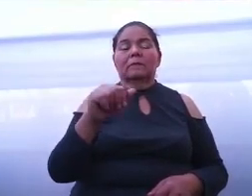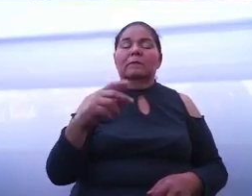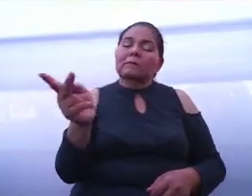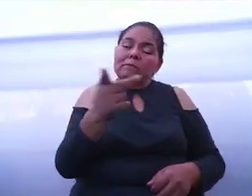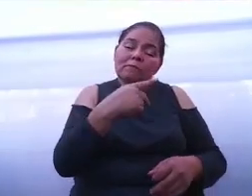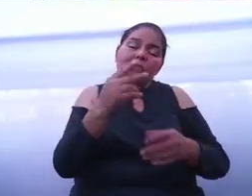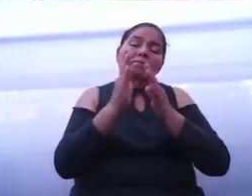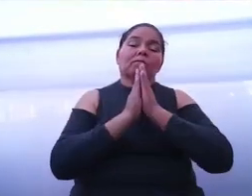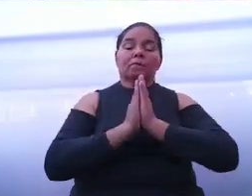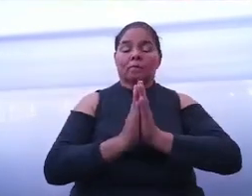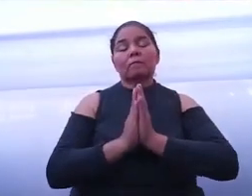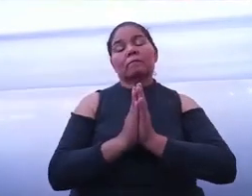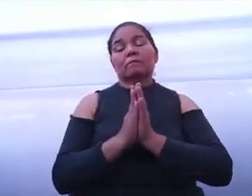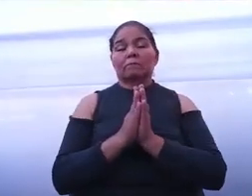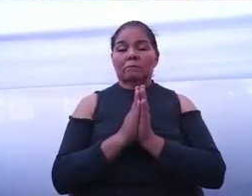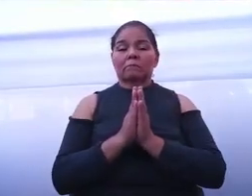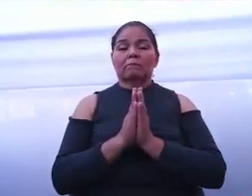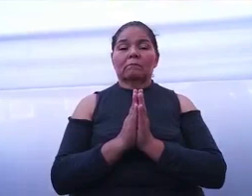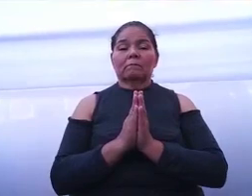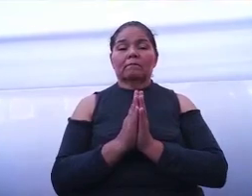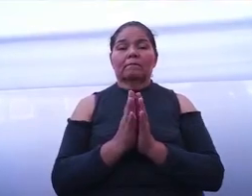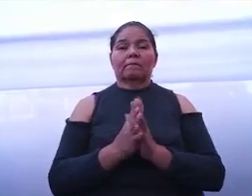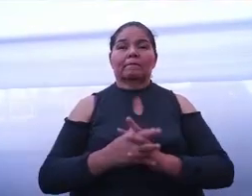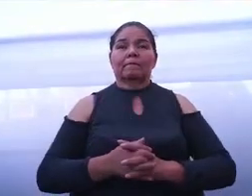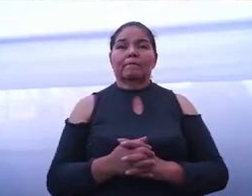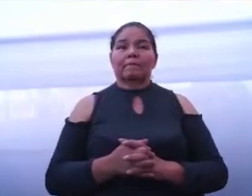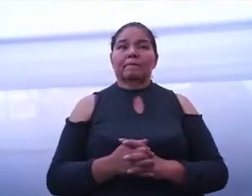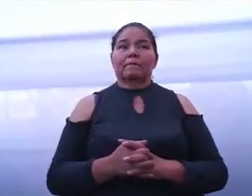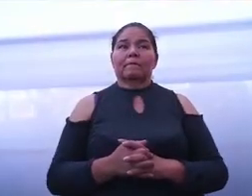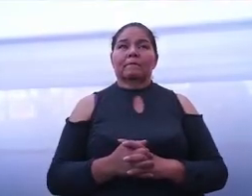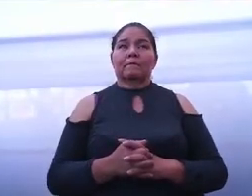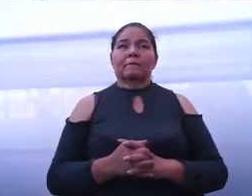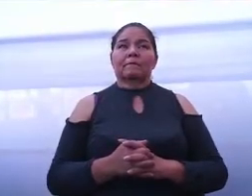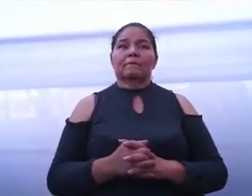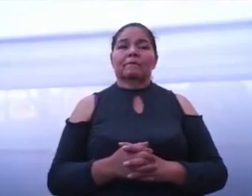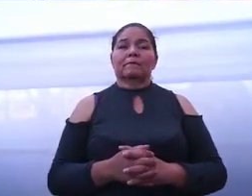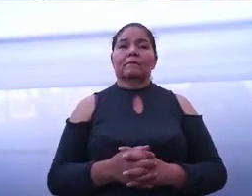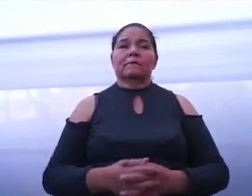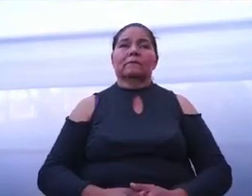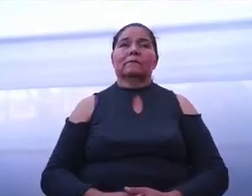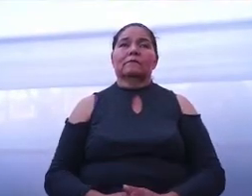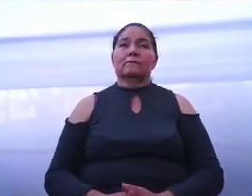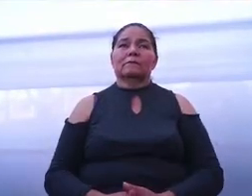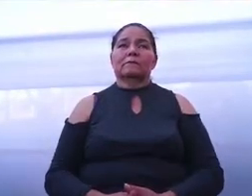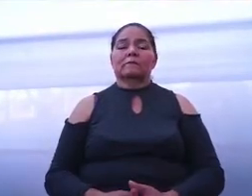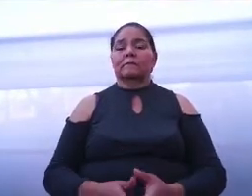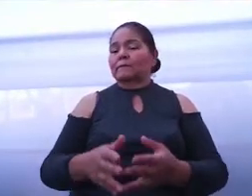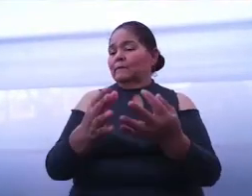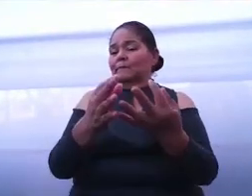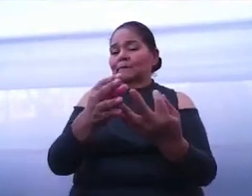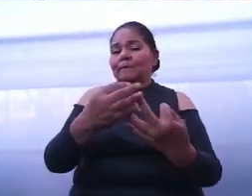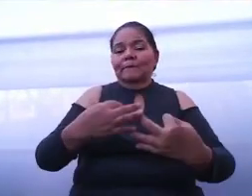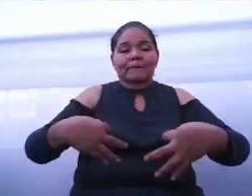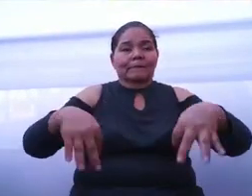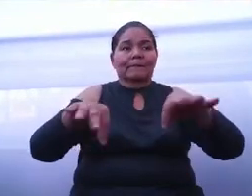favor muy especial.